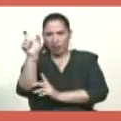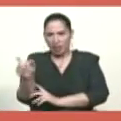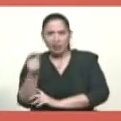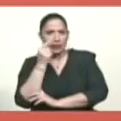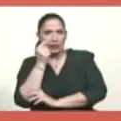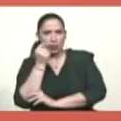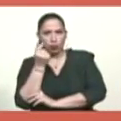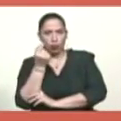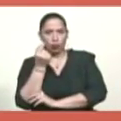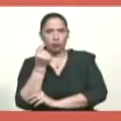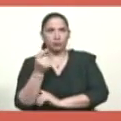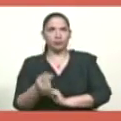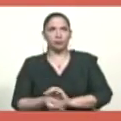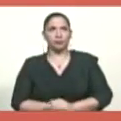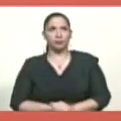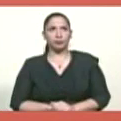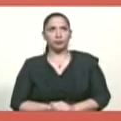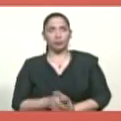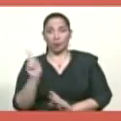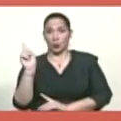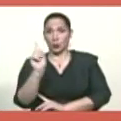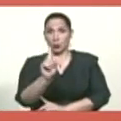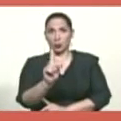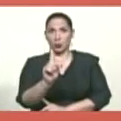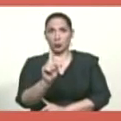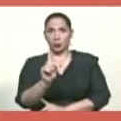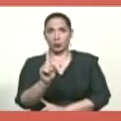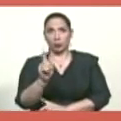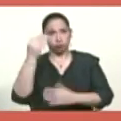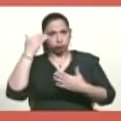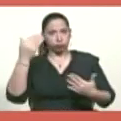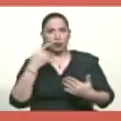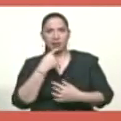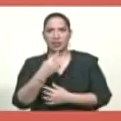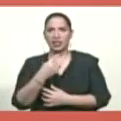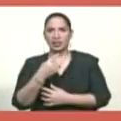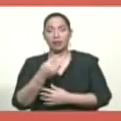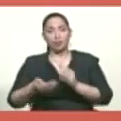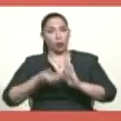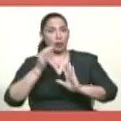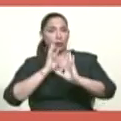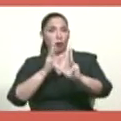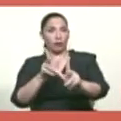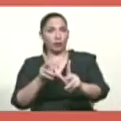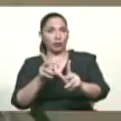Palomo se presenta y hace importantes confesiones. Adelante.